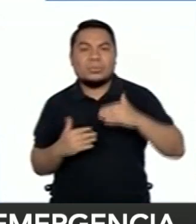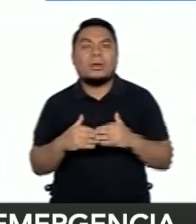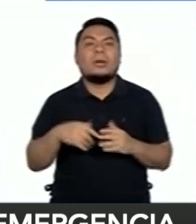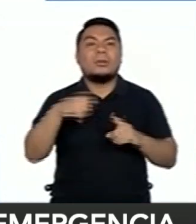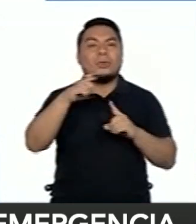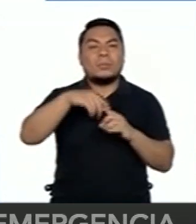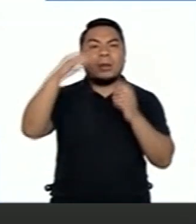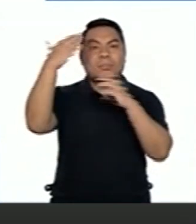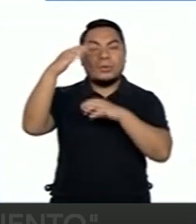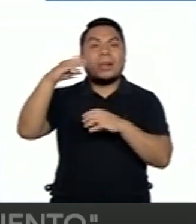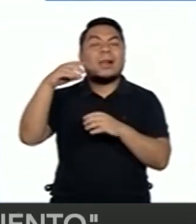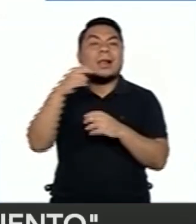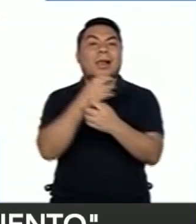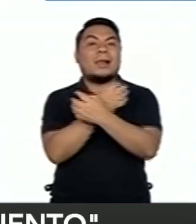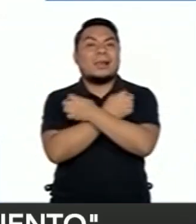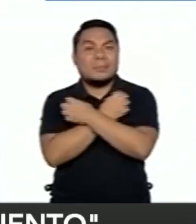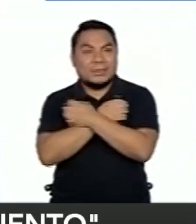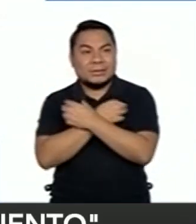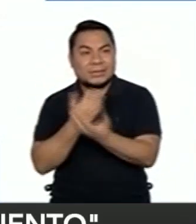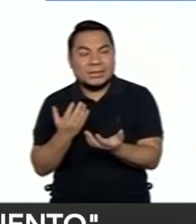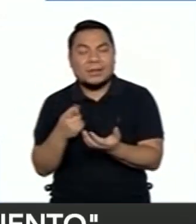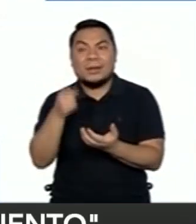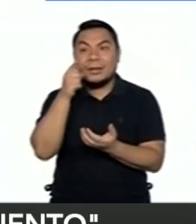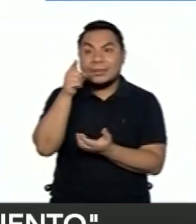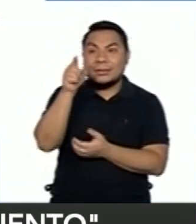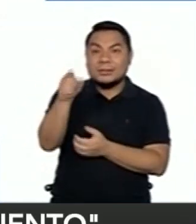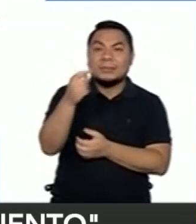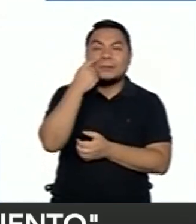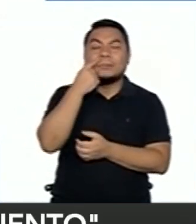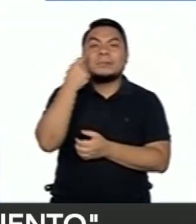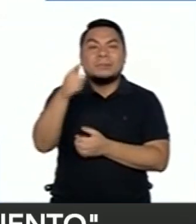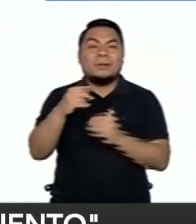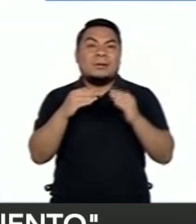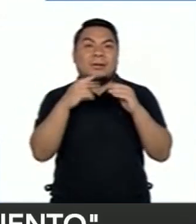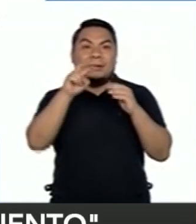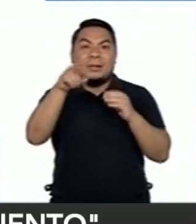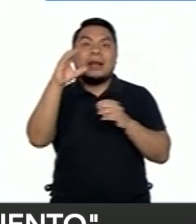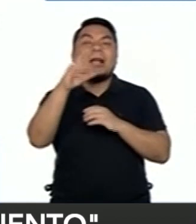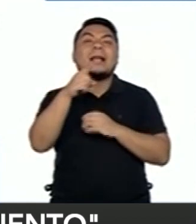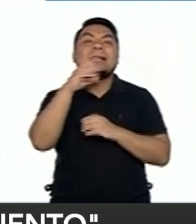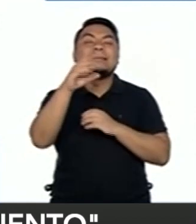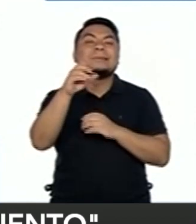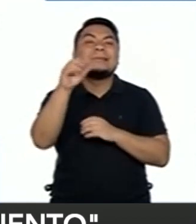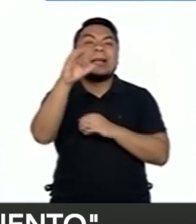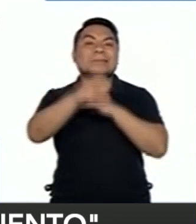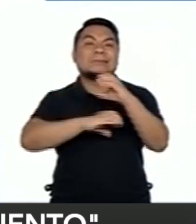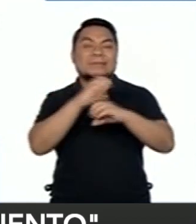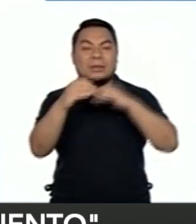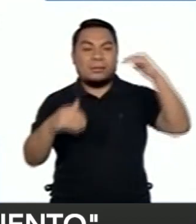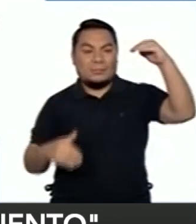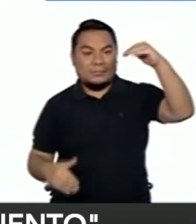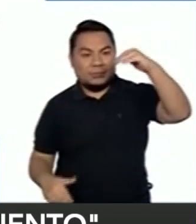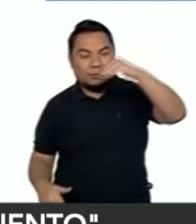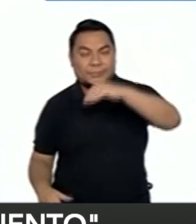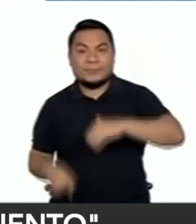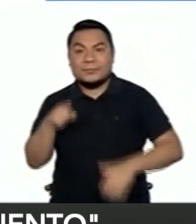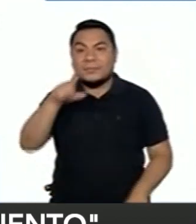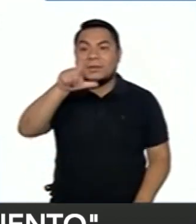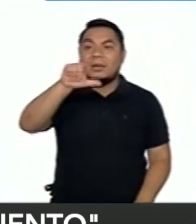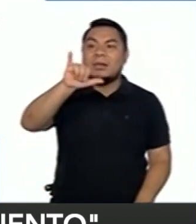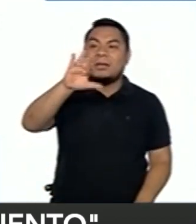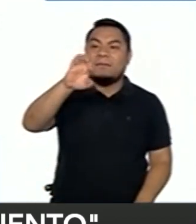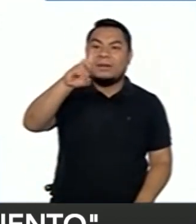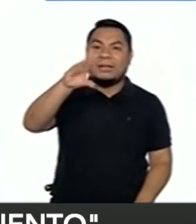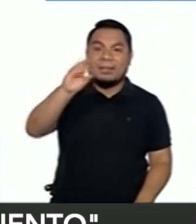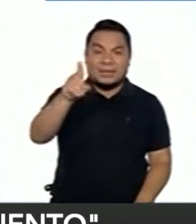Lambayeque. Y ahí en esas tres regiones se nota un decrecimiento. La libertad todavía está en niveles